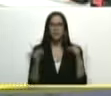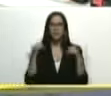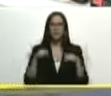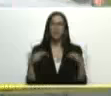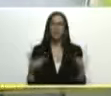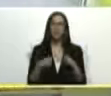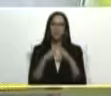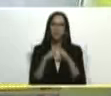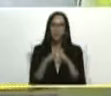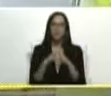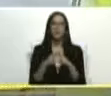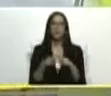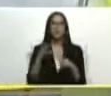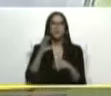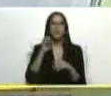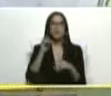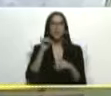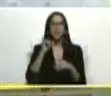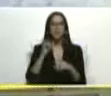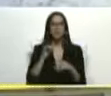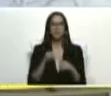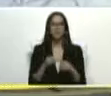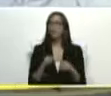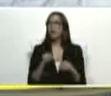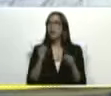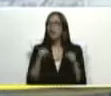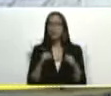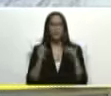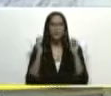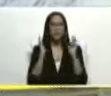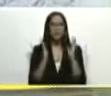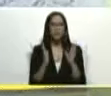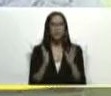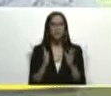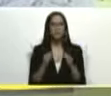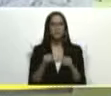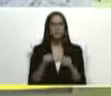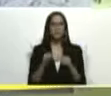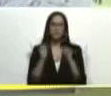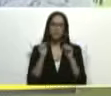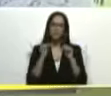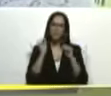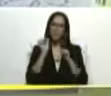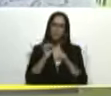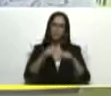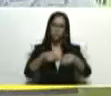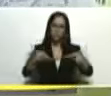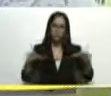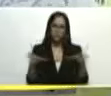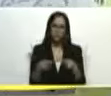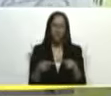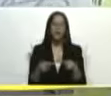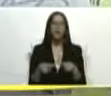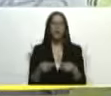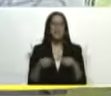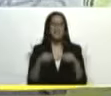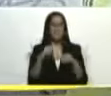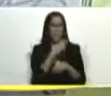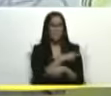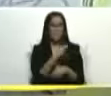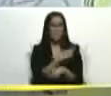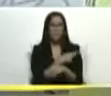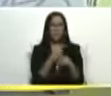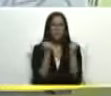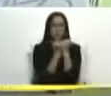encontramos en este CDI presidente aquí la atención de este punto y círculo va a descongestionar a nuestros